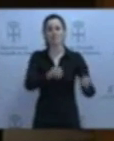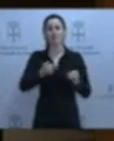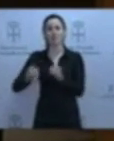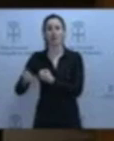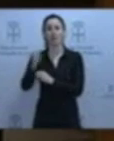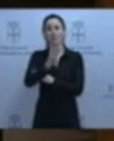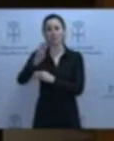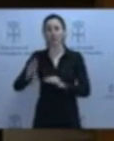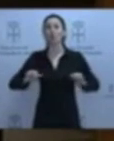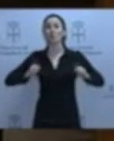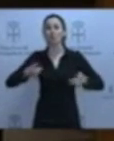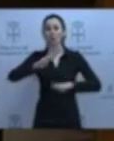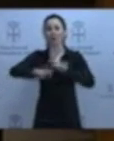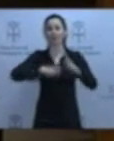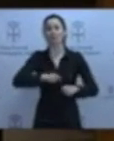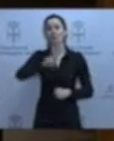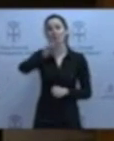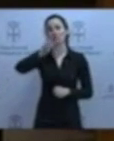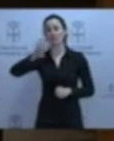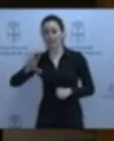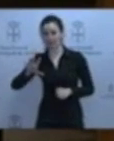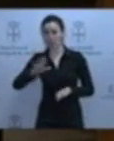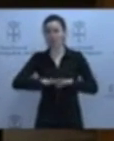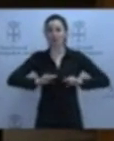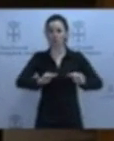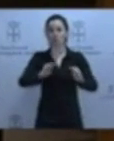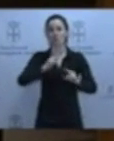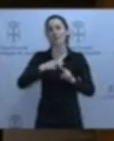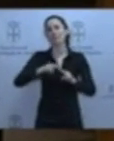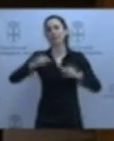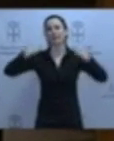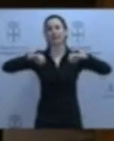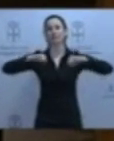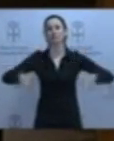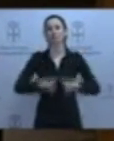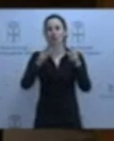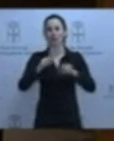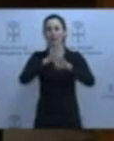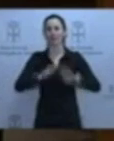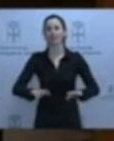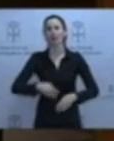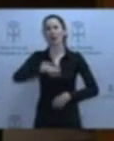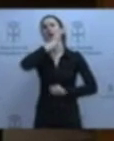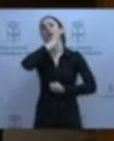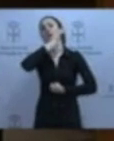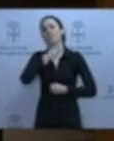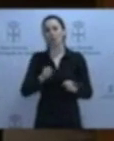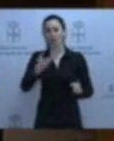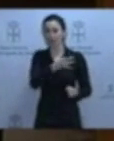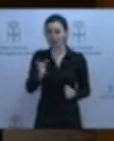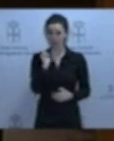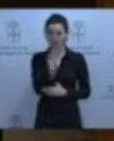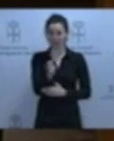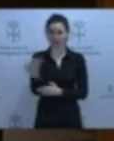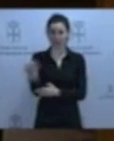Popular, empezando por la reforma del 135, para que las políticas y las prácticas sociales no se vean asfixiadas por el pago de la deuda. Pero otro tipo de